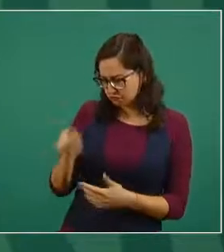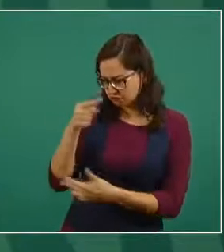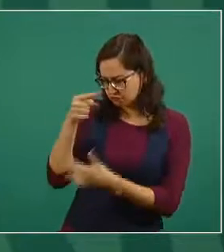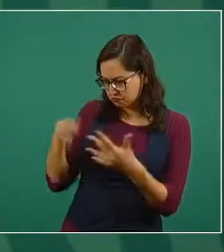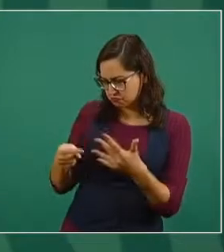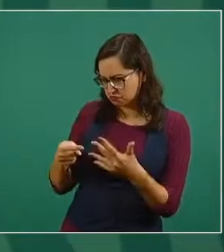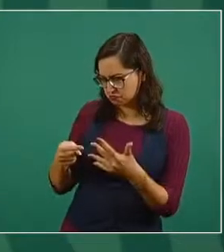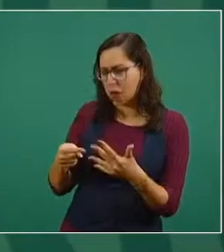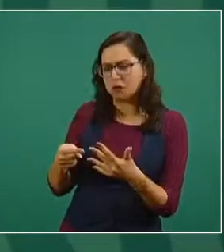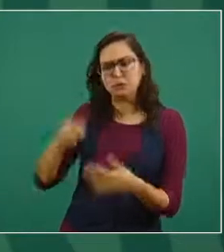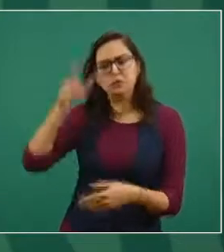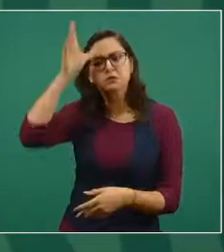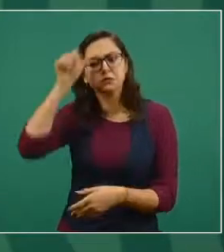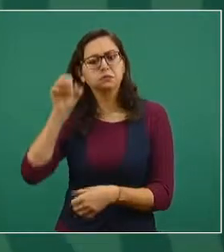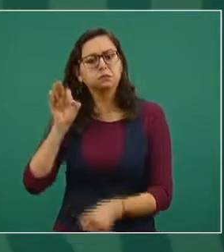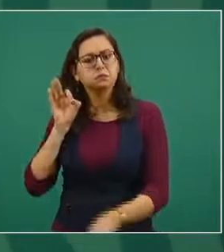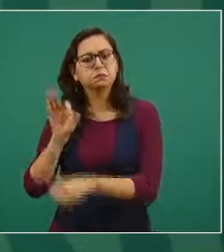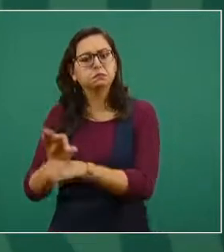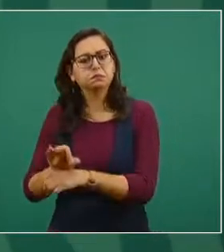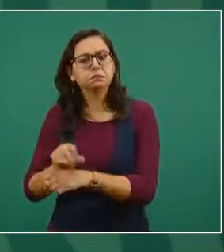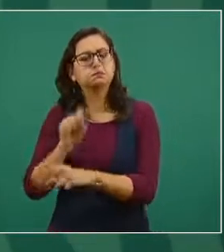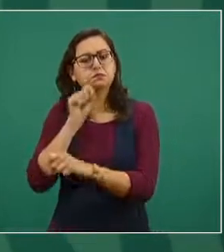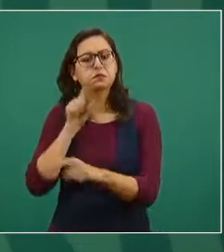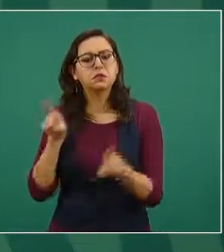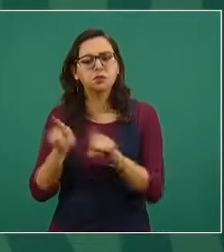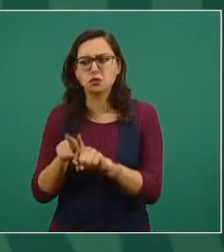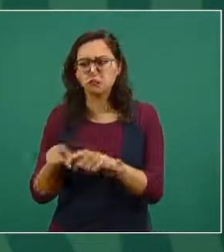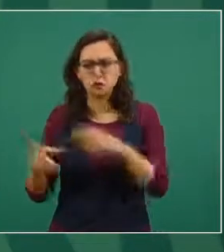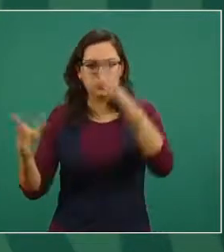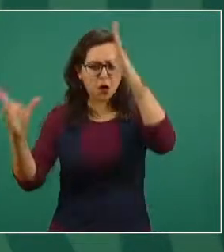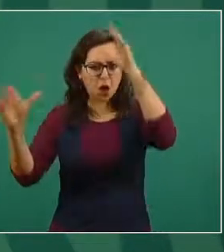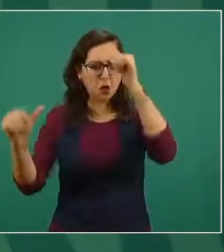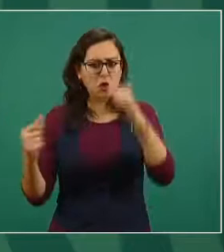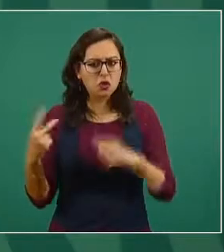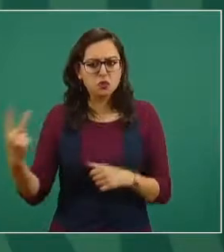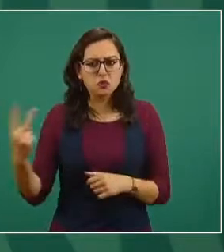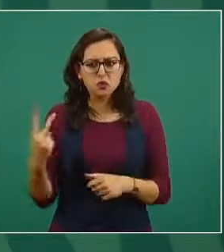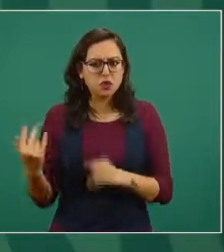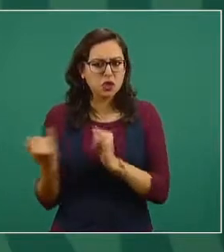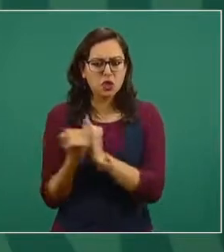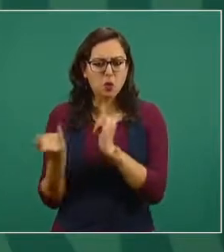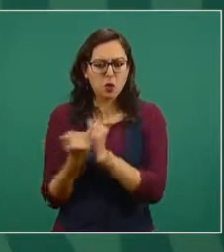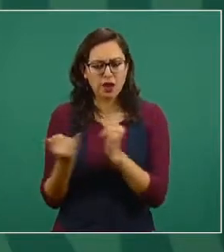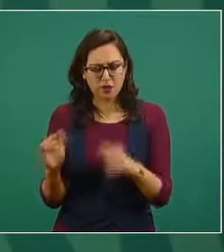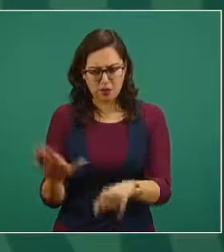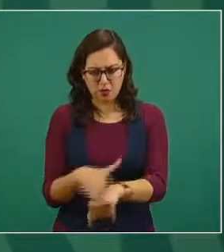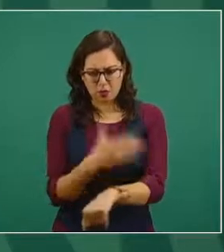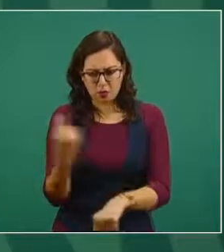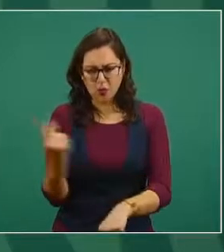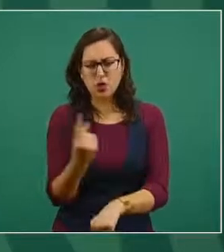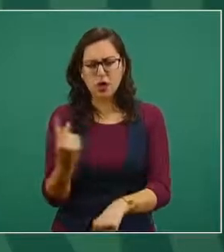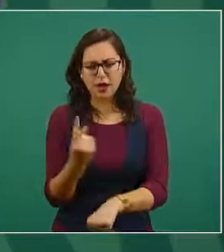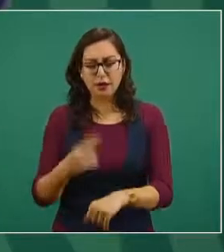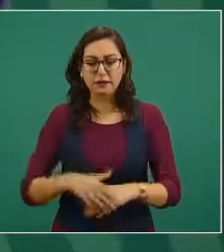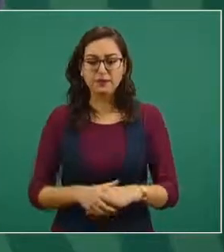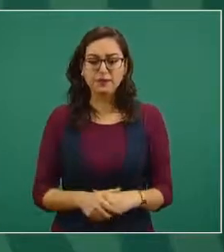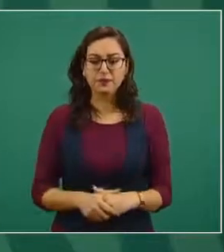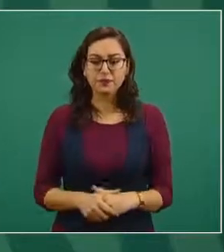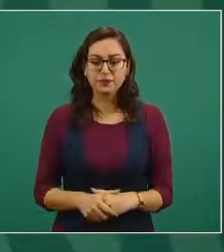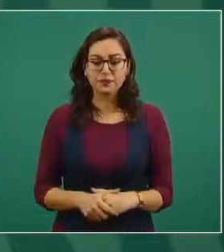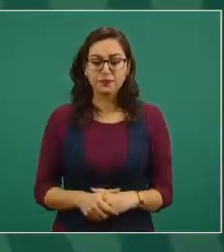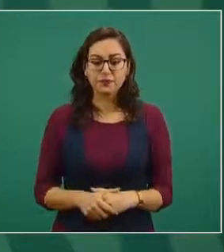nosotros sostenemos que debe de